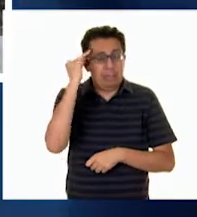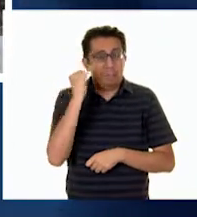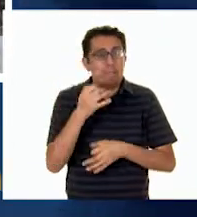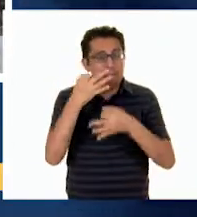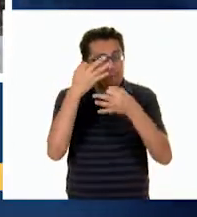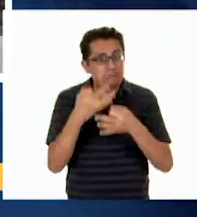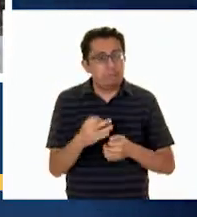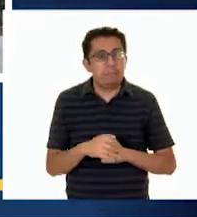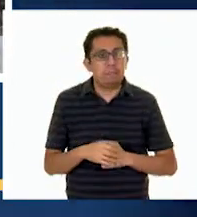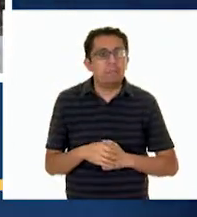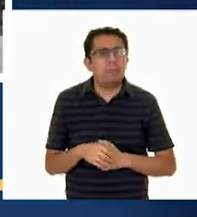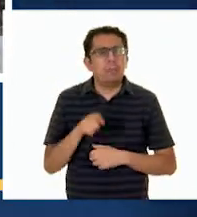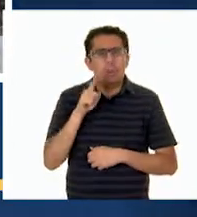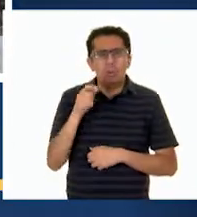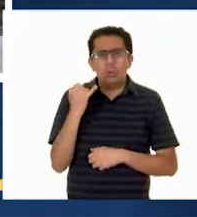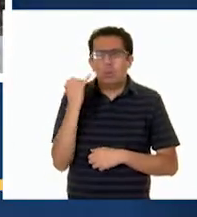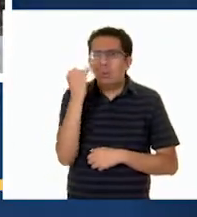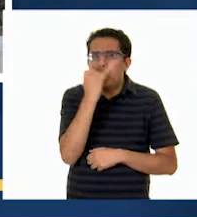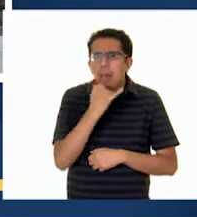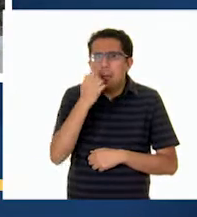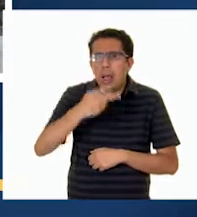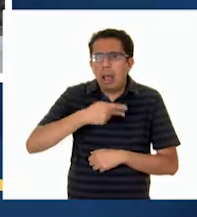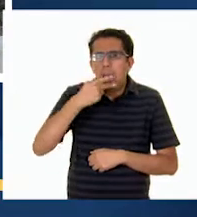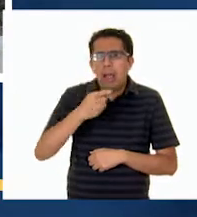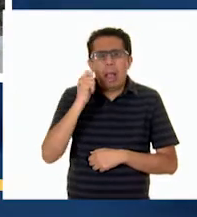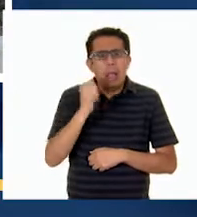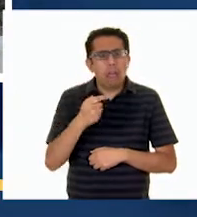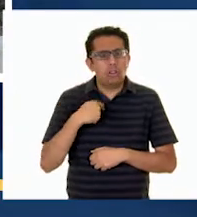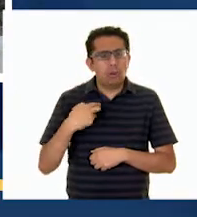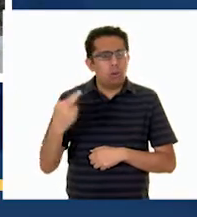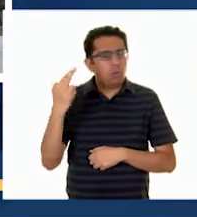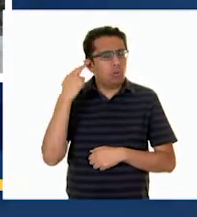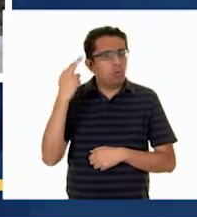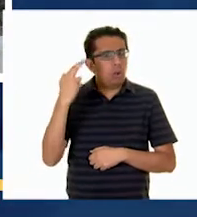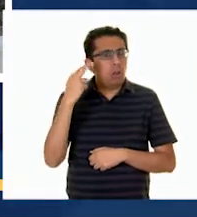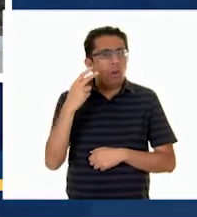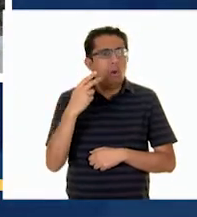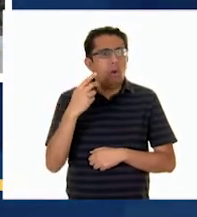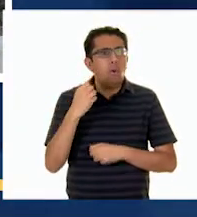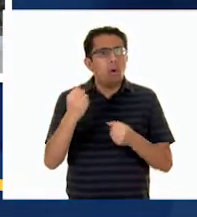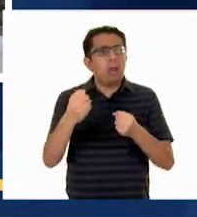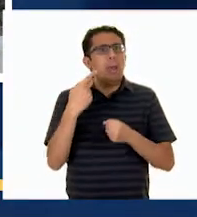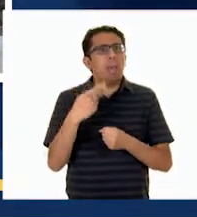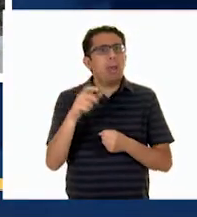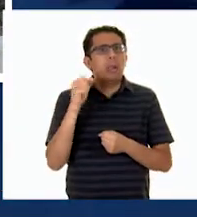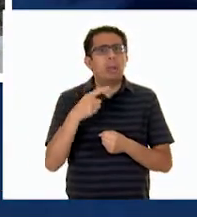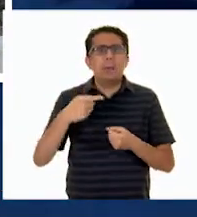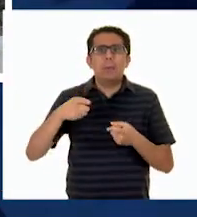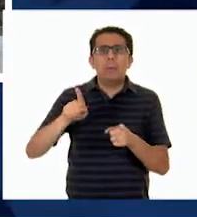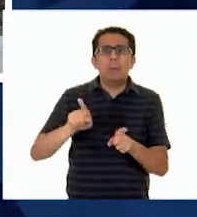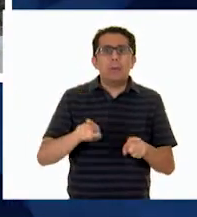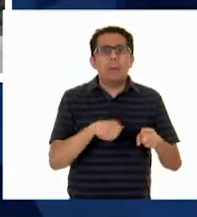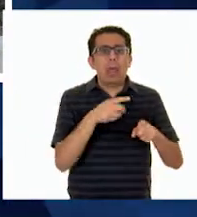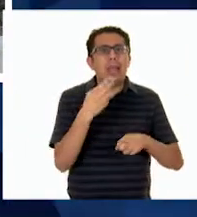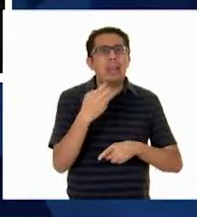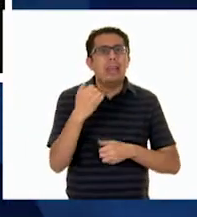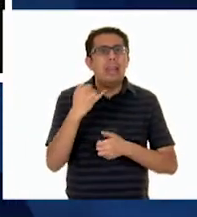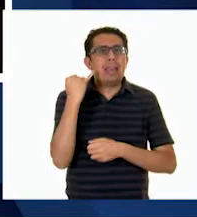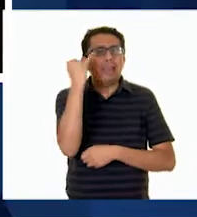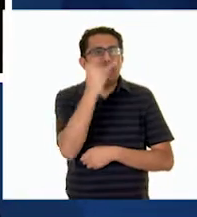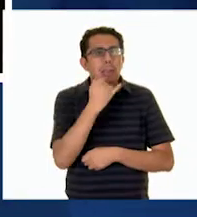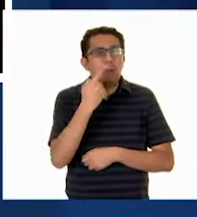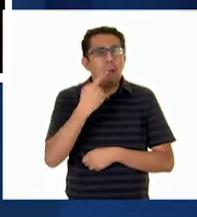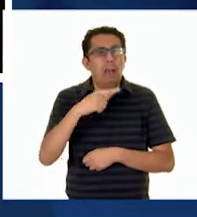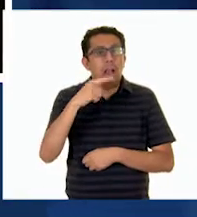¿En qué idioma estás hablando? Tiene sonidos muy fuertes Pero a la vez suena muy melodioso Es Nahuatl Lo estoy